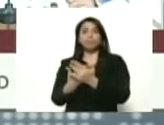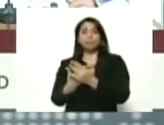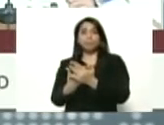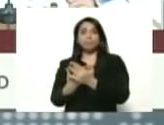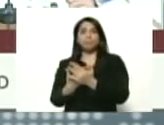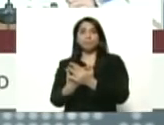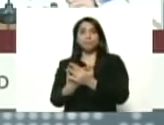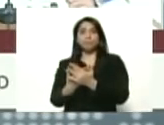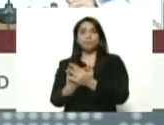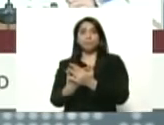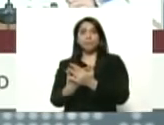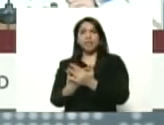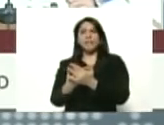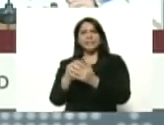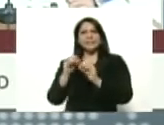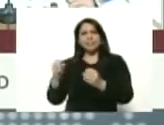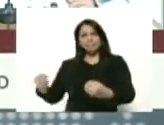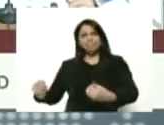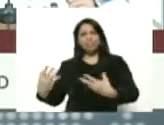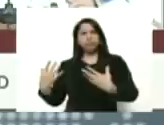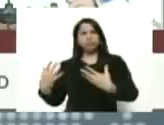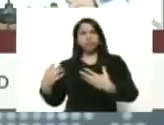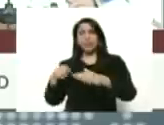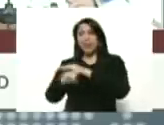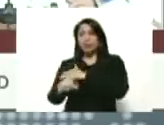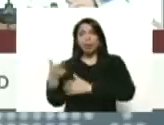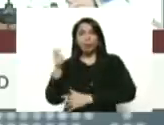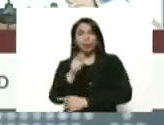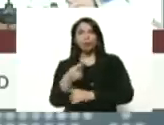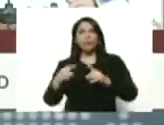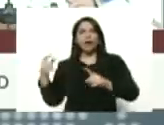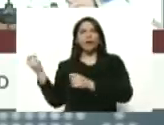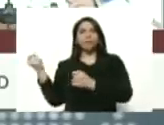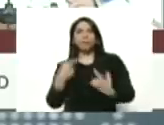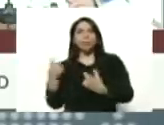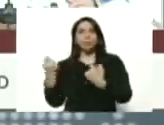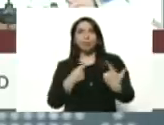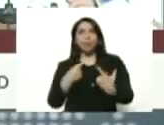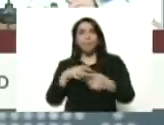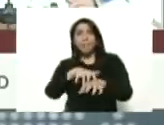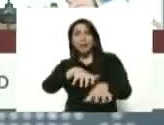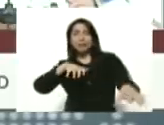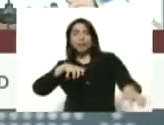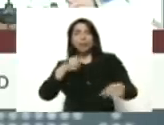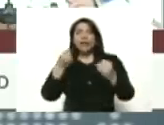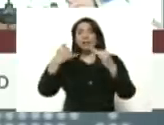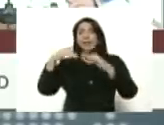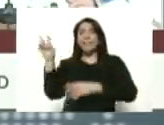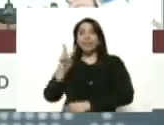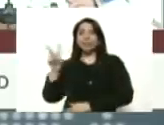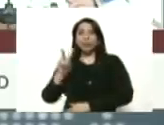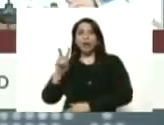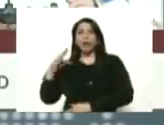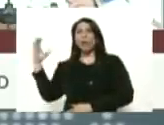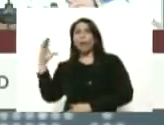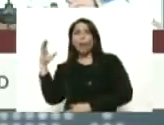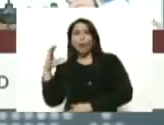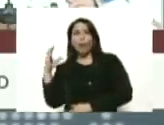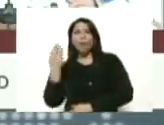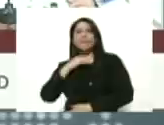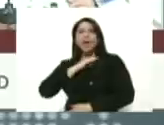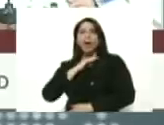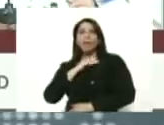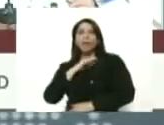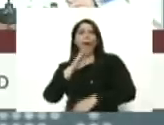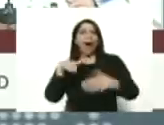que les han contaminado los autobuses para que regrese la mayor cantidad de venezolanos de Colombia enfermos y una